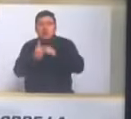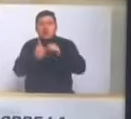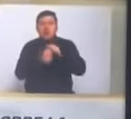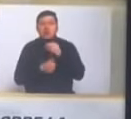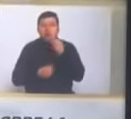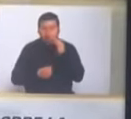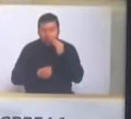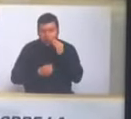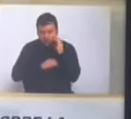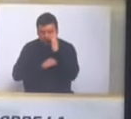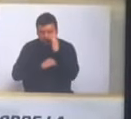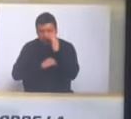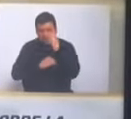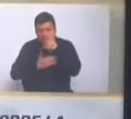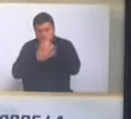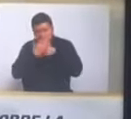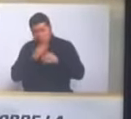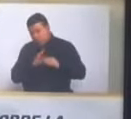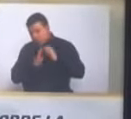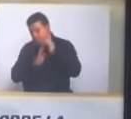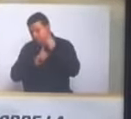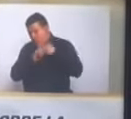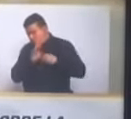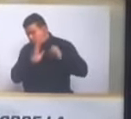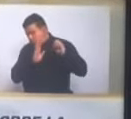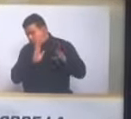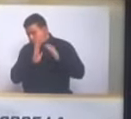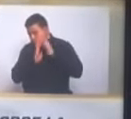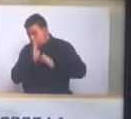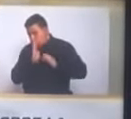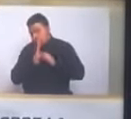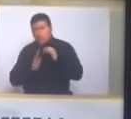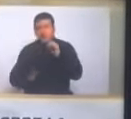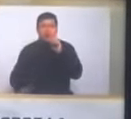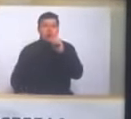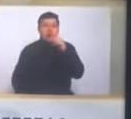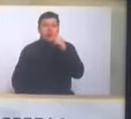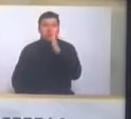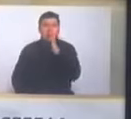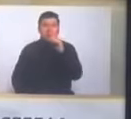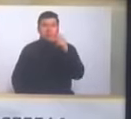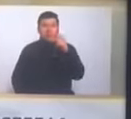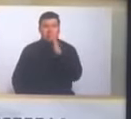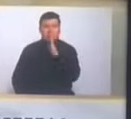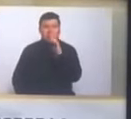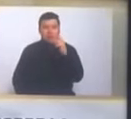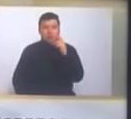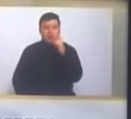de los hogares de Colombia pone mensualmente por cada kilovatio transmitido